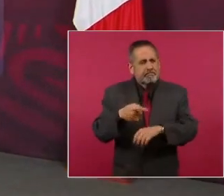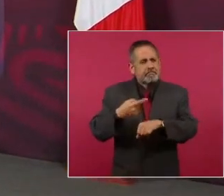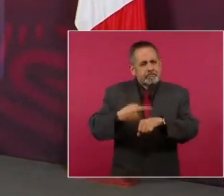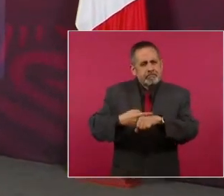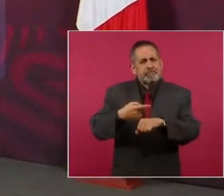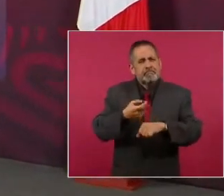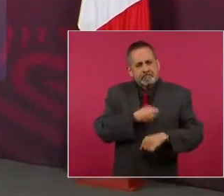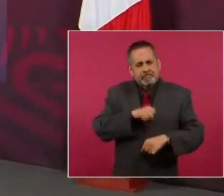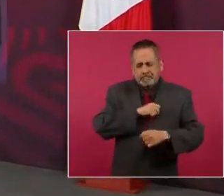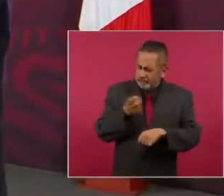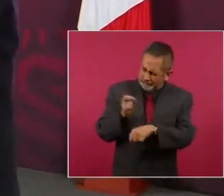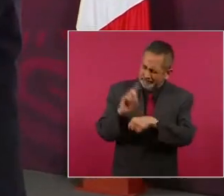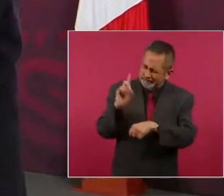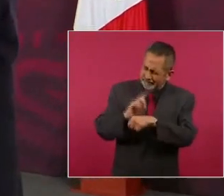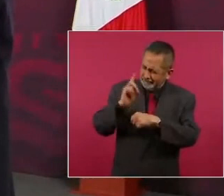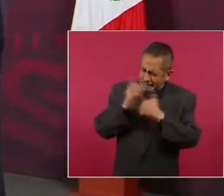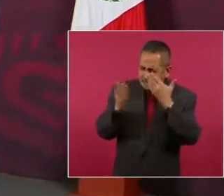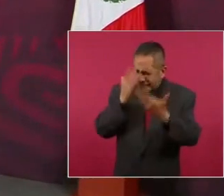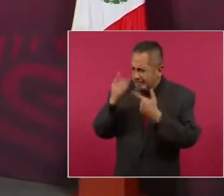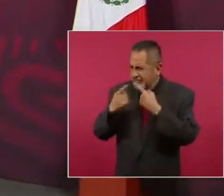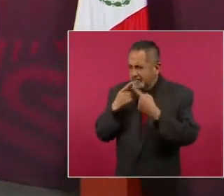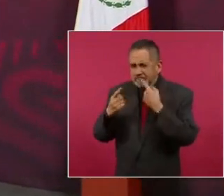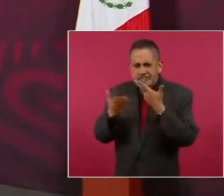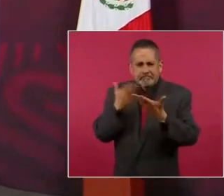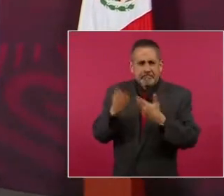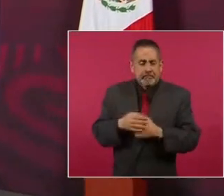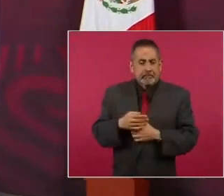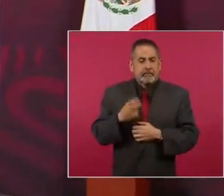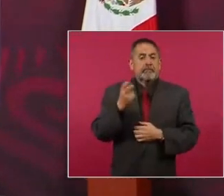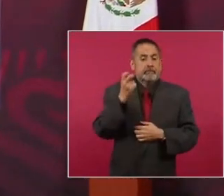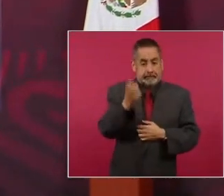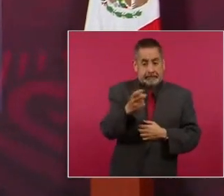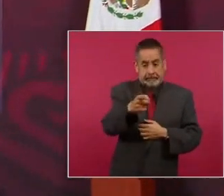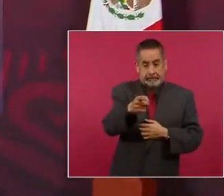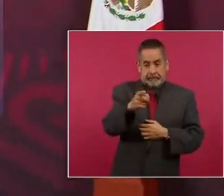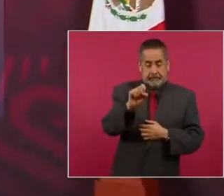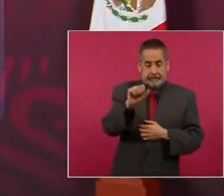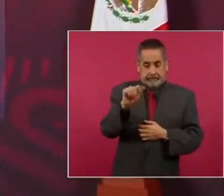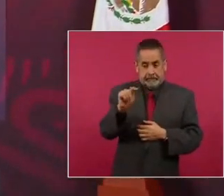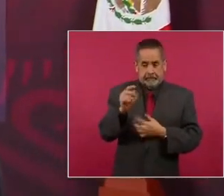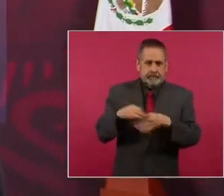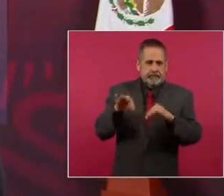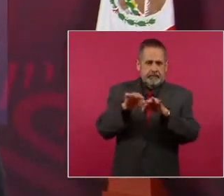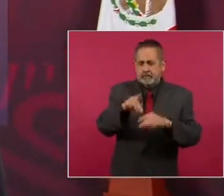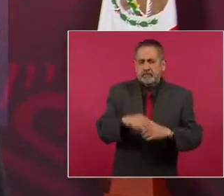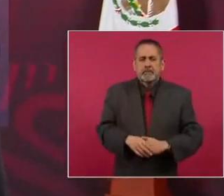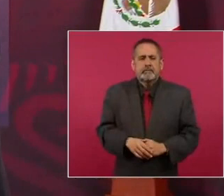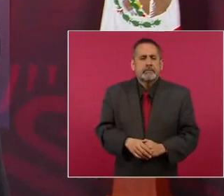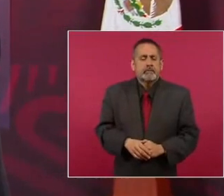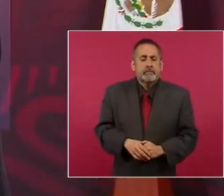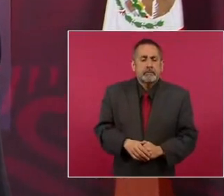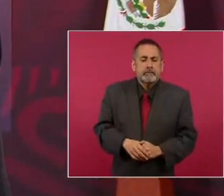salud todos los días y este es muy importante pero